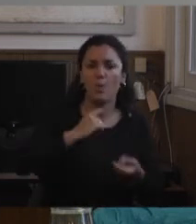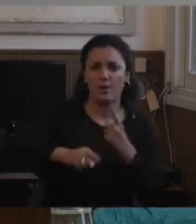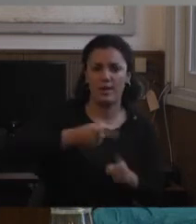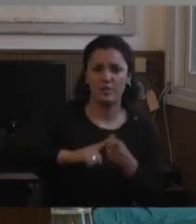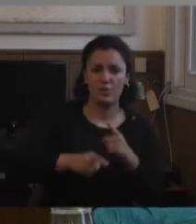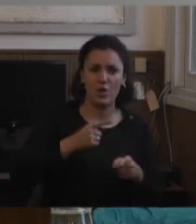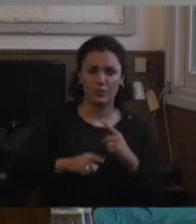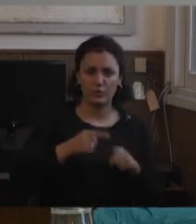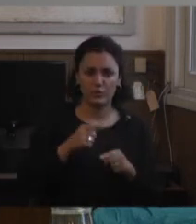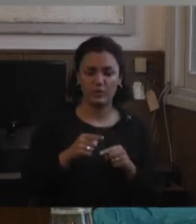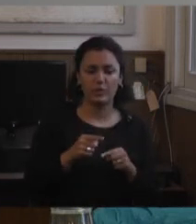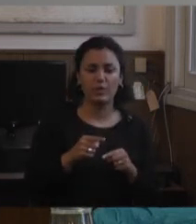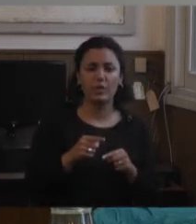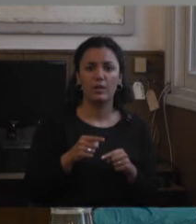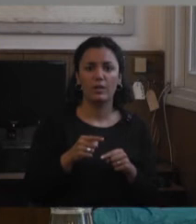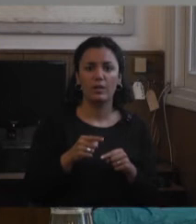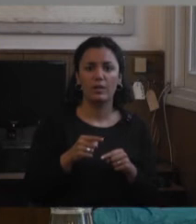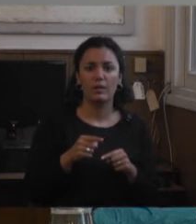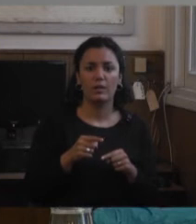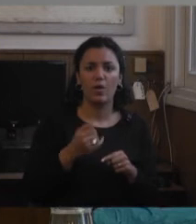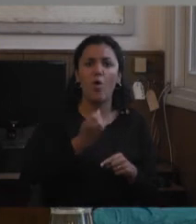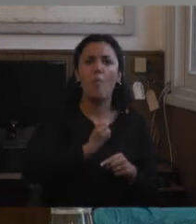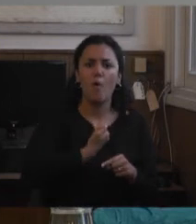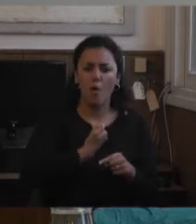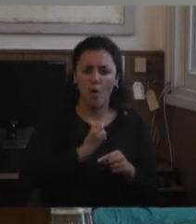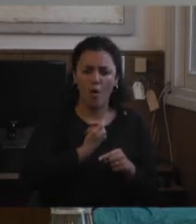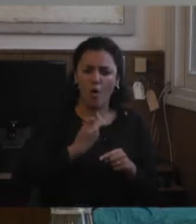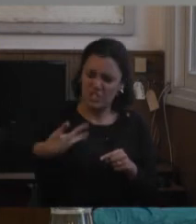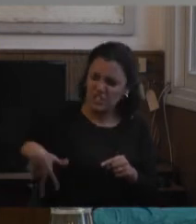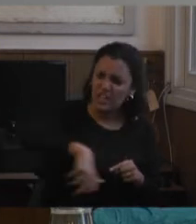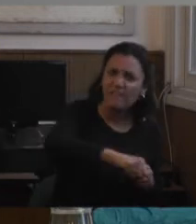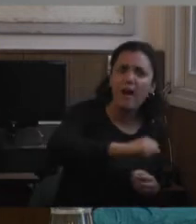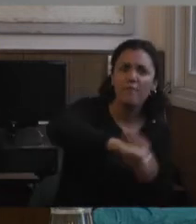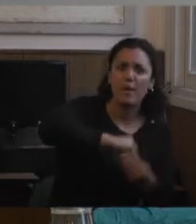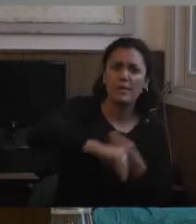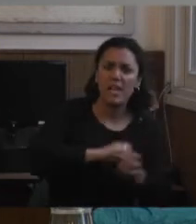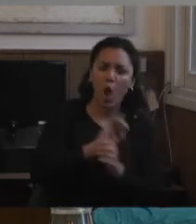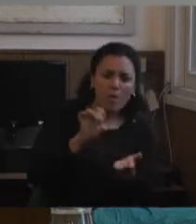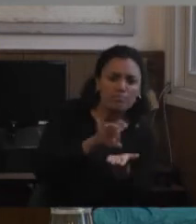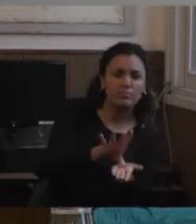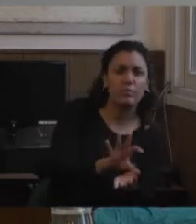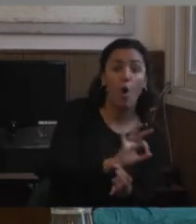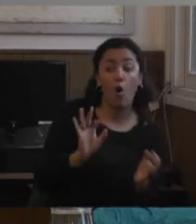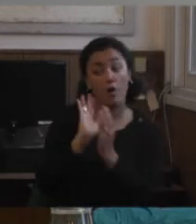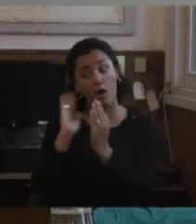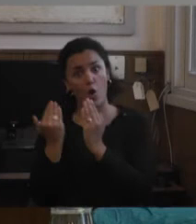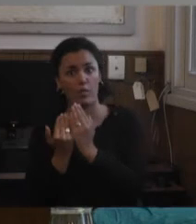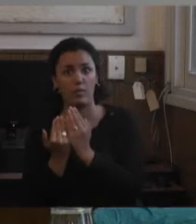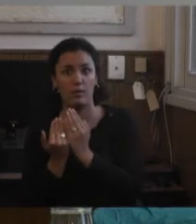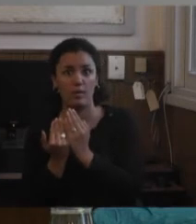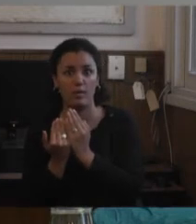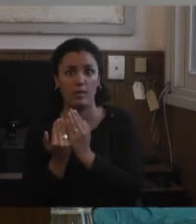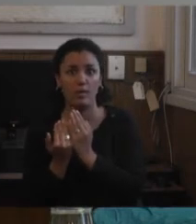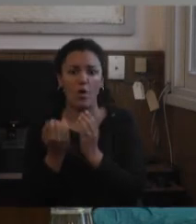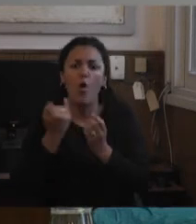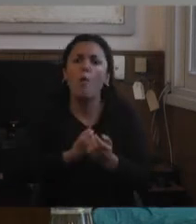lo empuja de la puerta a la vereda, lo empuja, lo acompaña o lo expulsa, podríamos decir. Y después, cómo